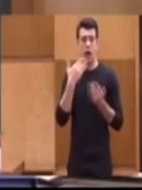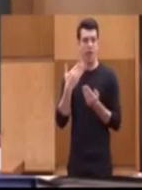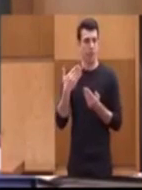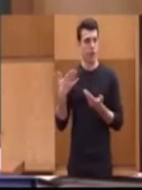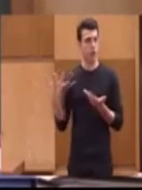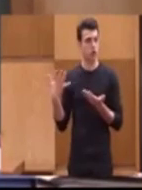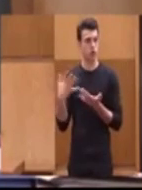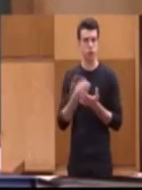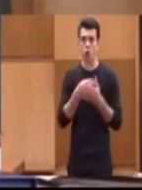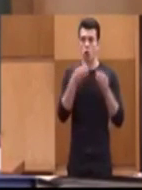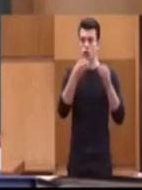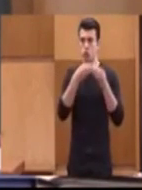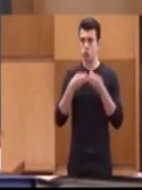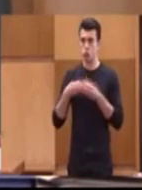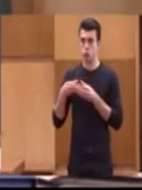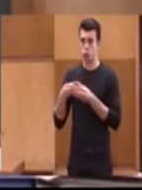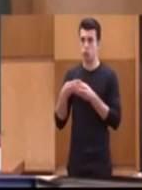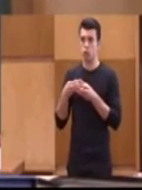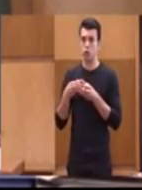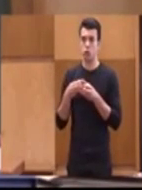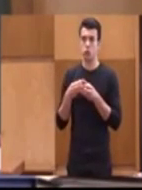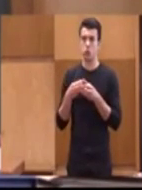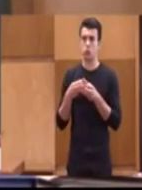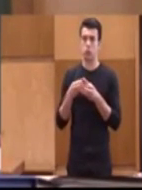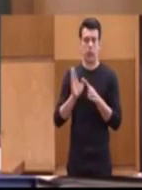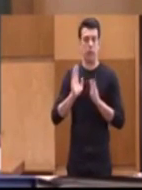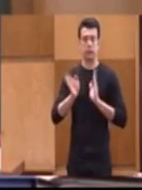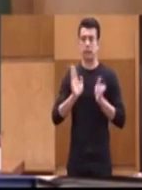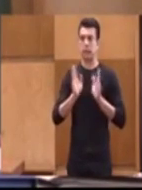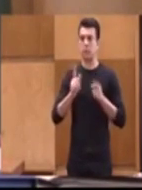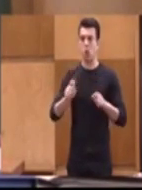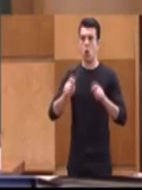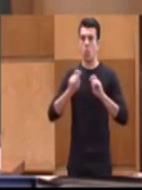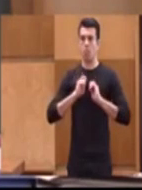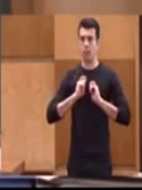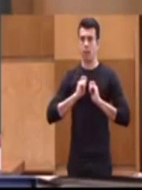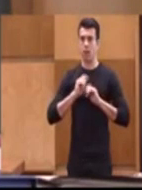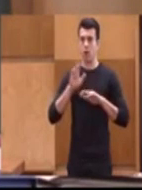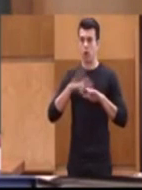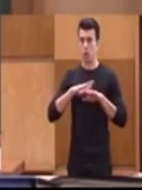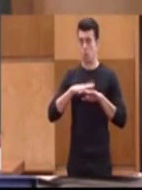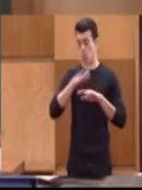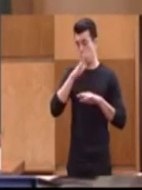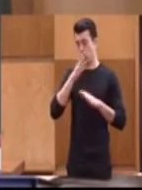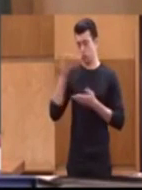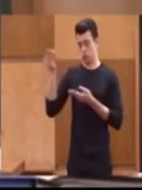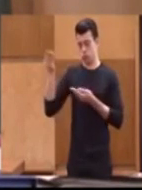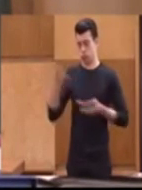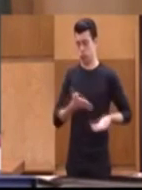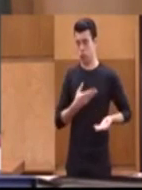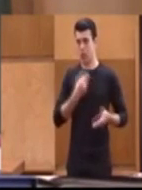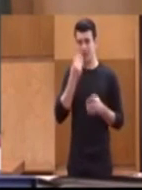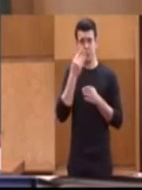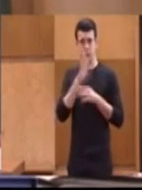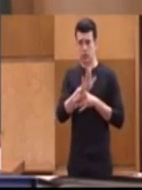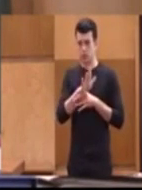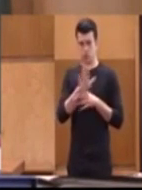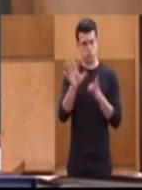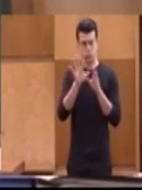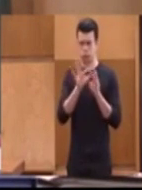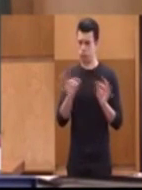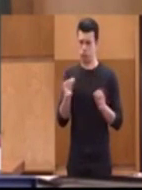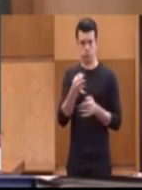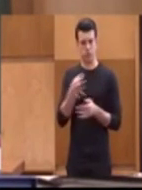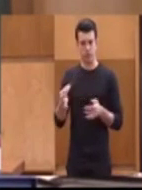los grupos el tratamiento que nos han dado al recibir a nuestros representantes de forma exquisita, tengo que